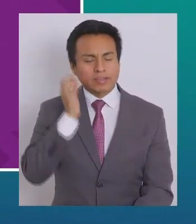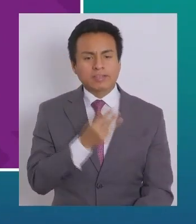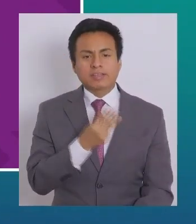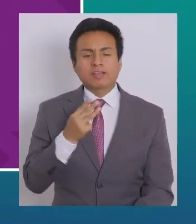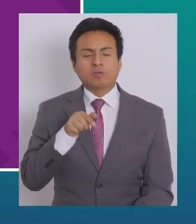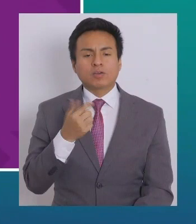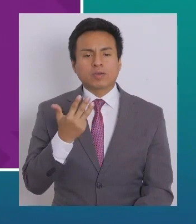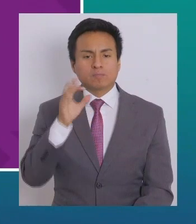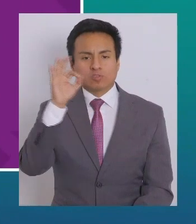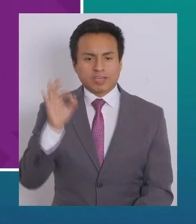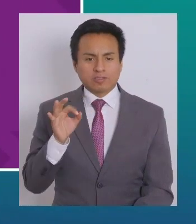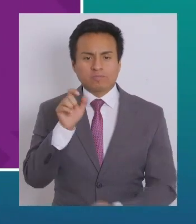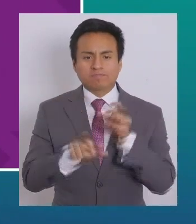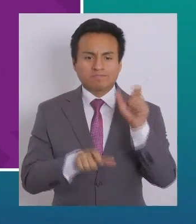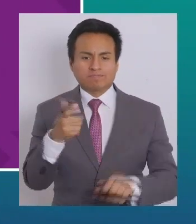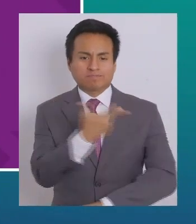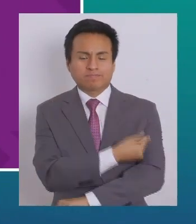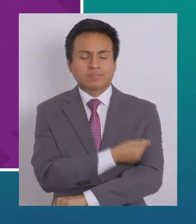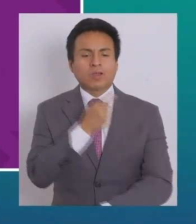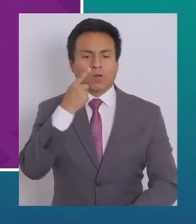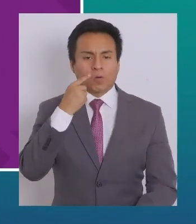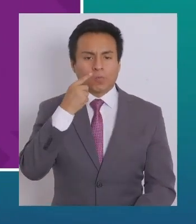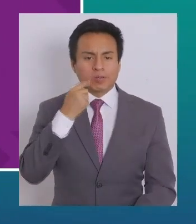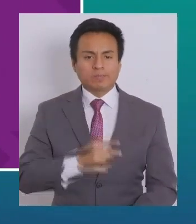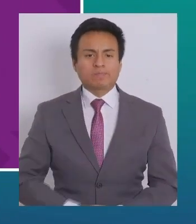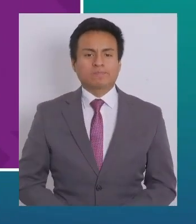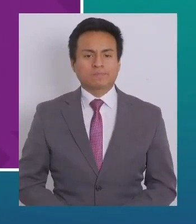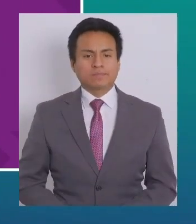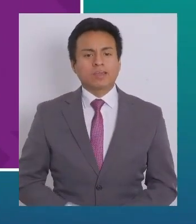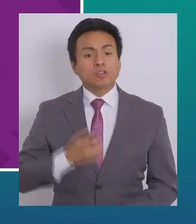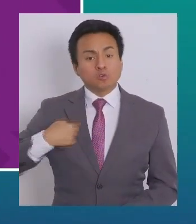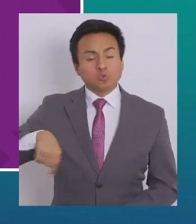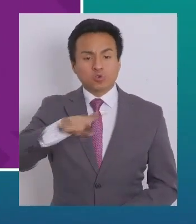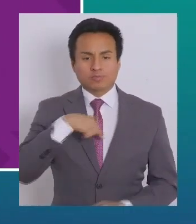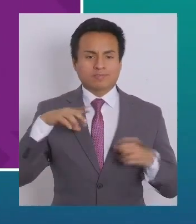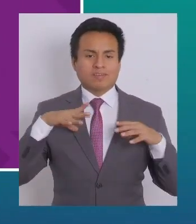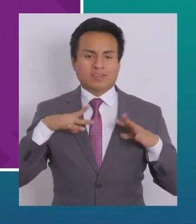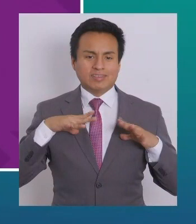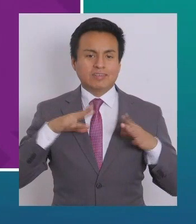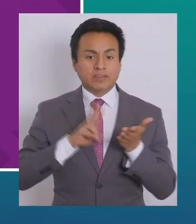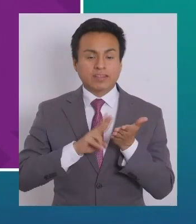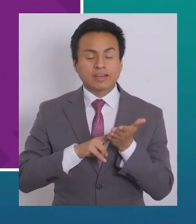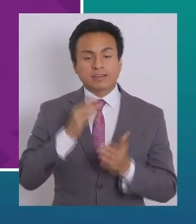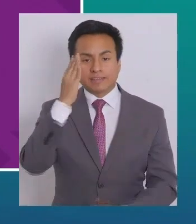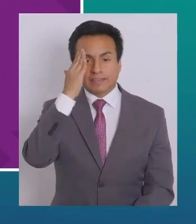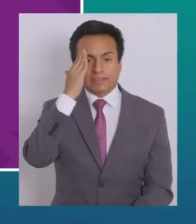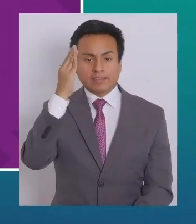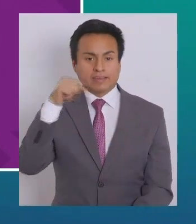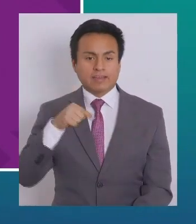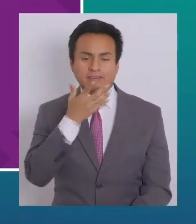33,9% de nuestros vacunados son hombres. Estamos muy felices. Ha sido un día muy